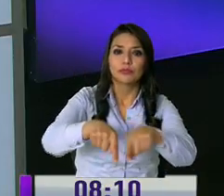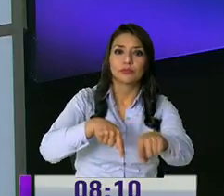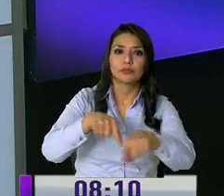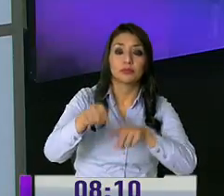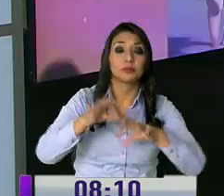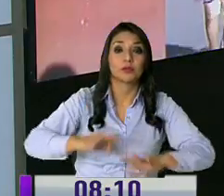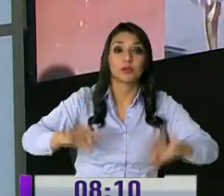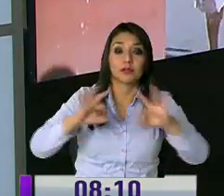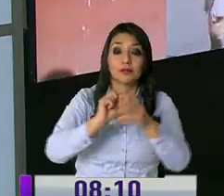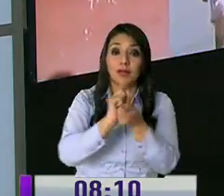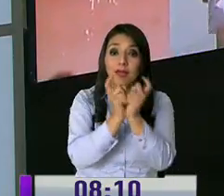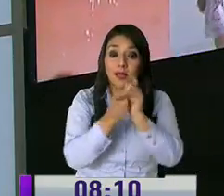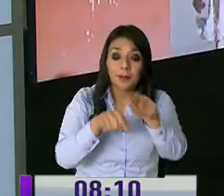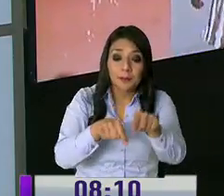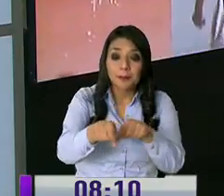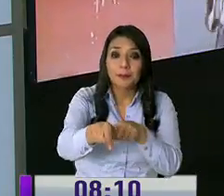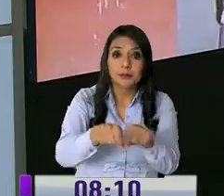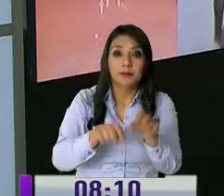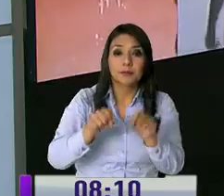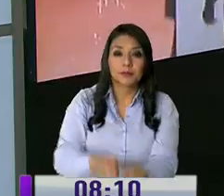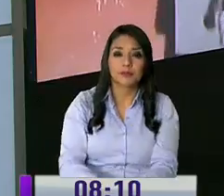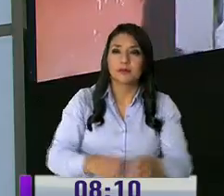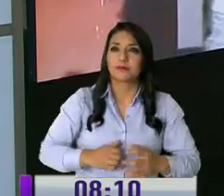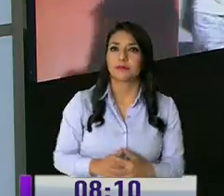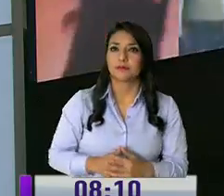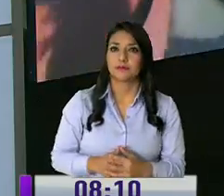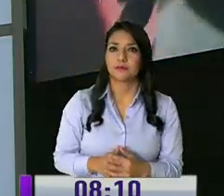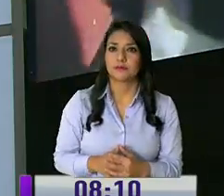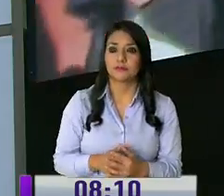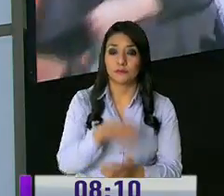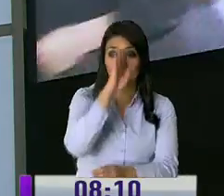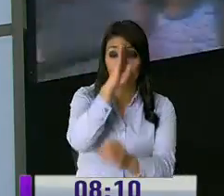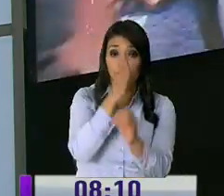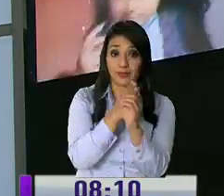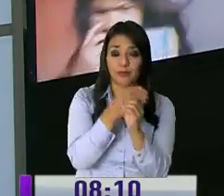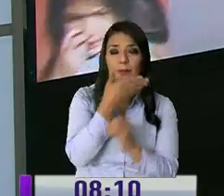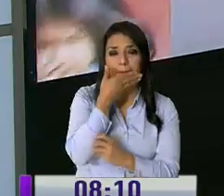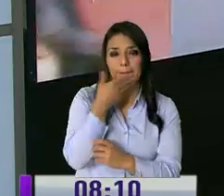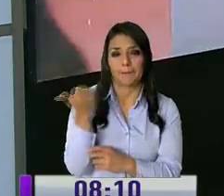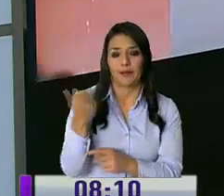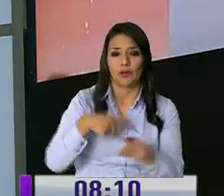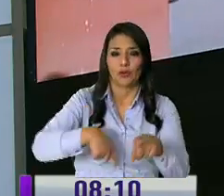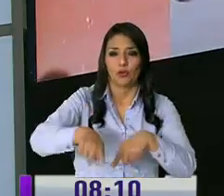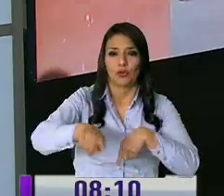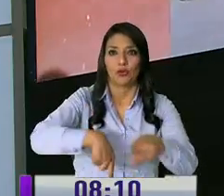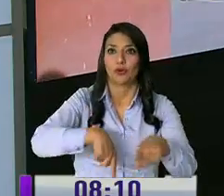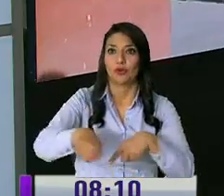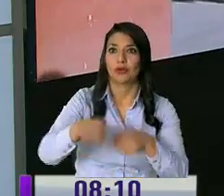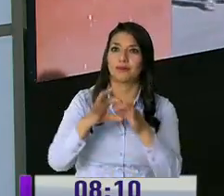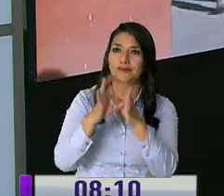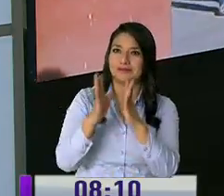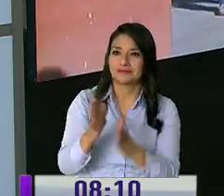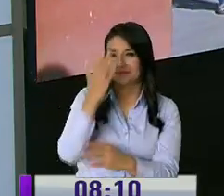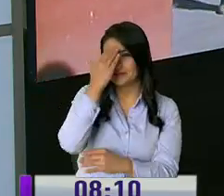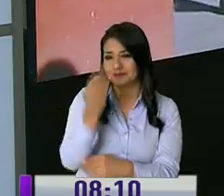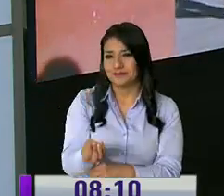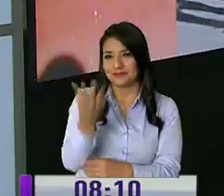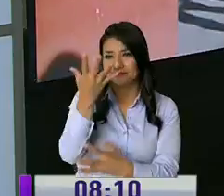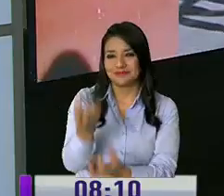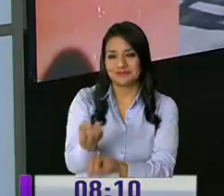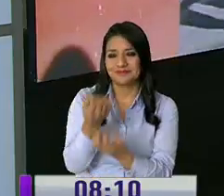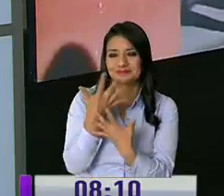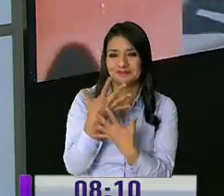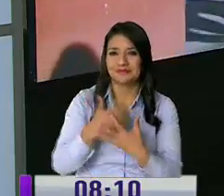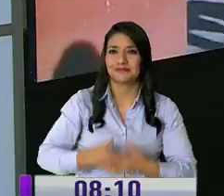hay cambios en varios tramos viales, el objetivo de esto dicen es mejorar la movilidad Sofía, buenos días, tú tienes allá